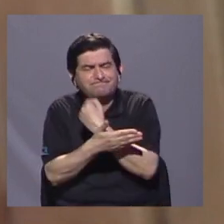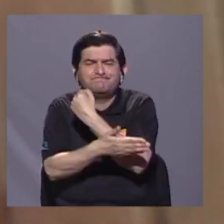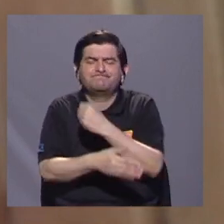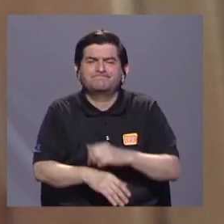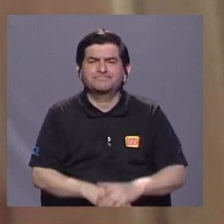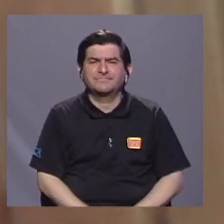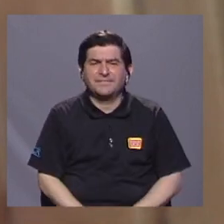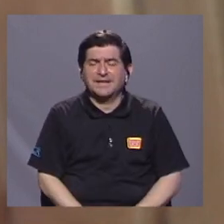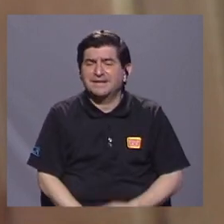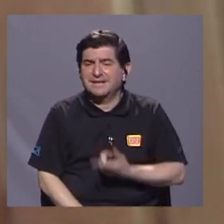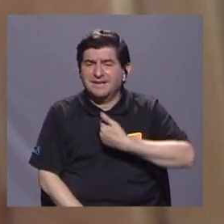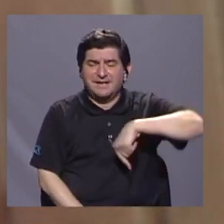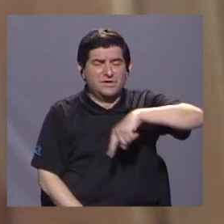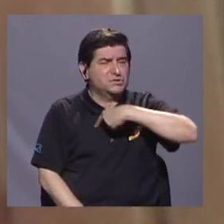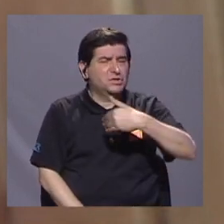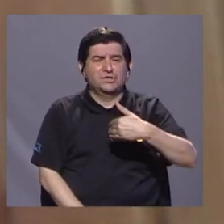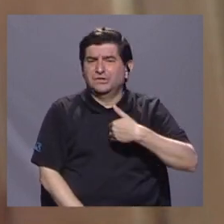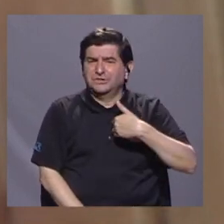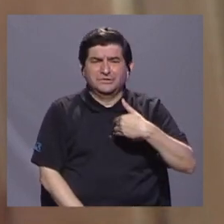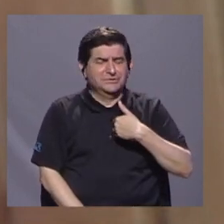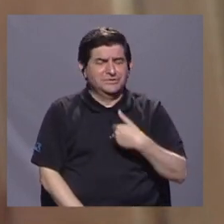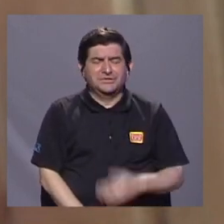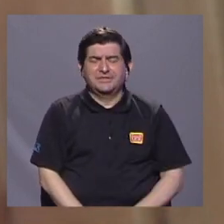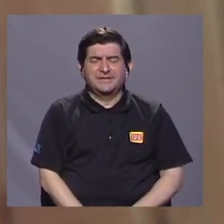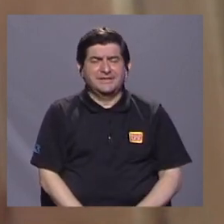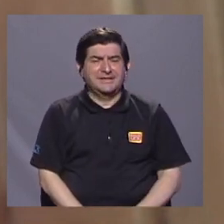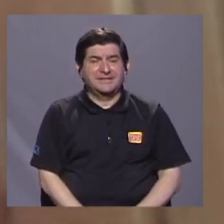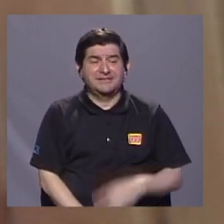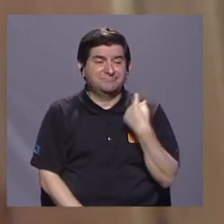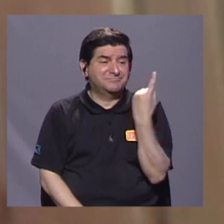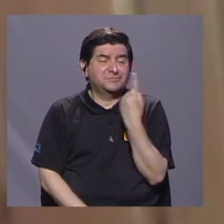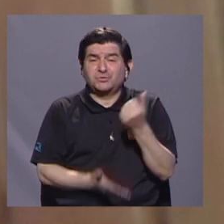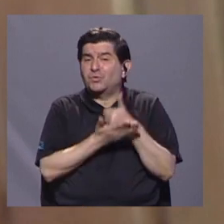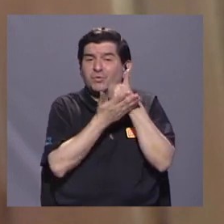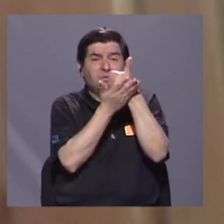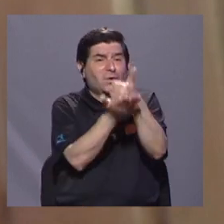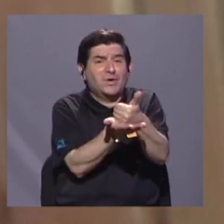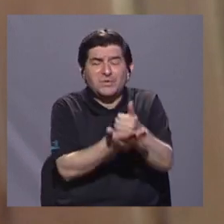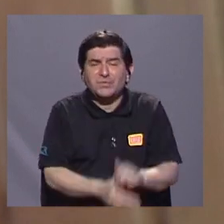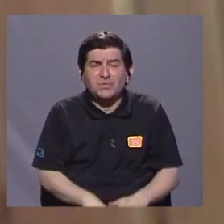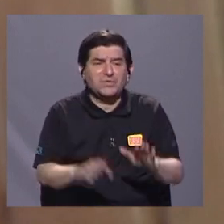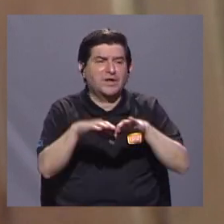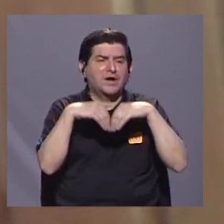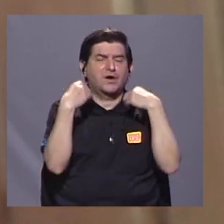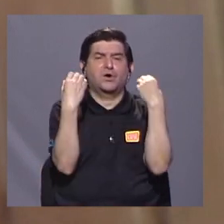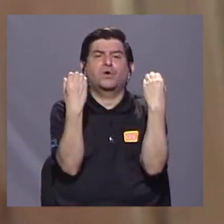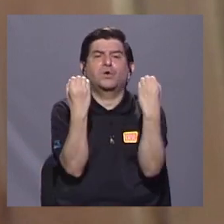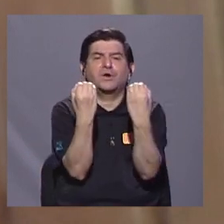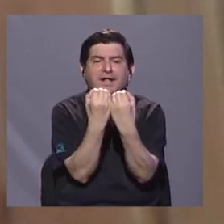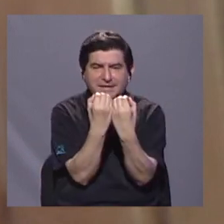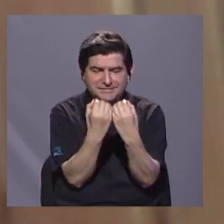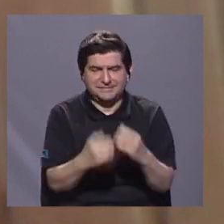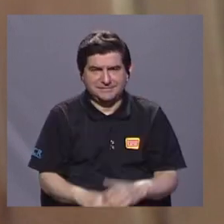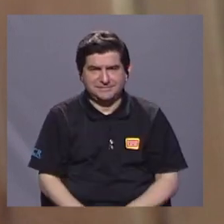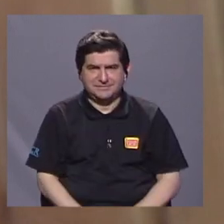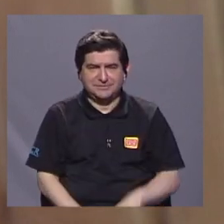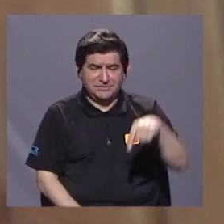no tenemos nada más que la ayuda de las organizaciones que están